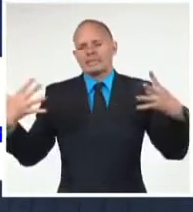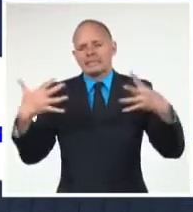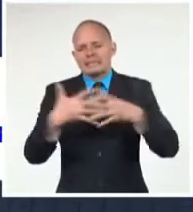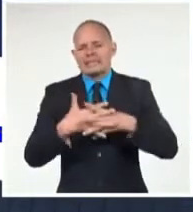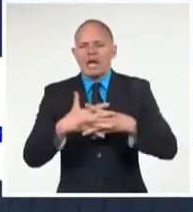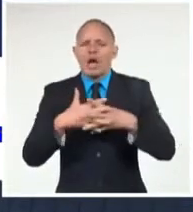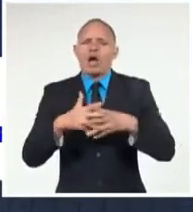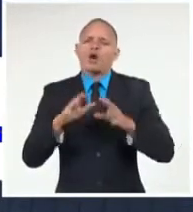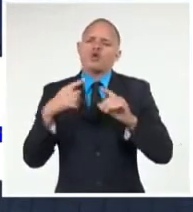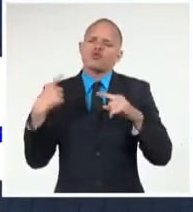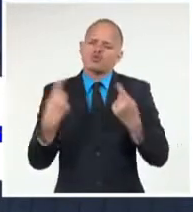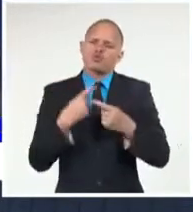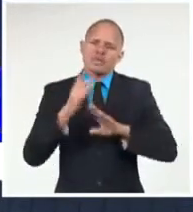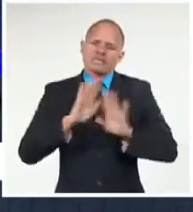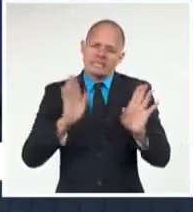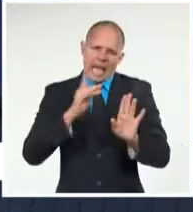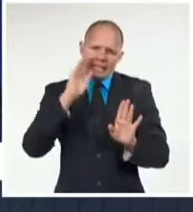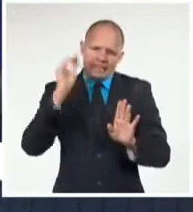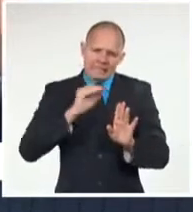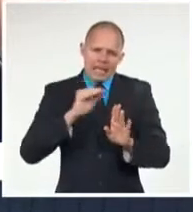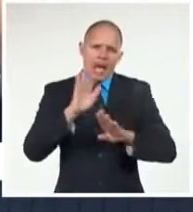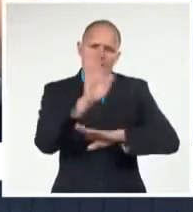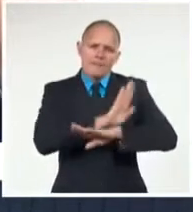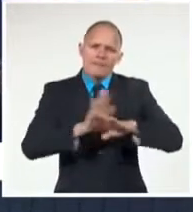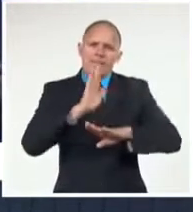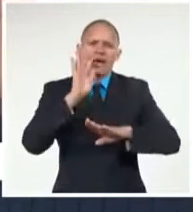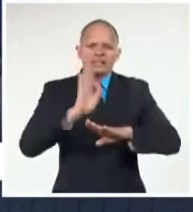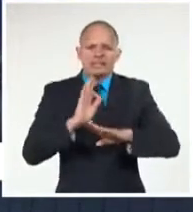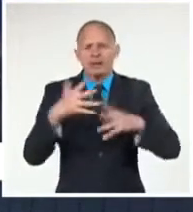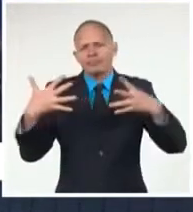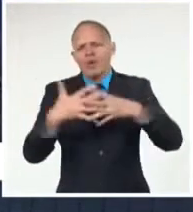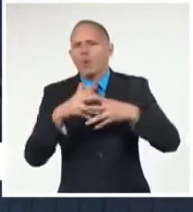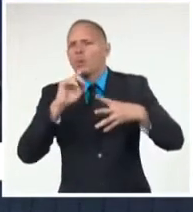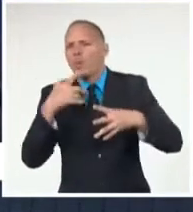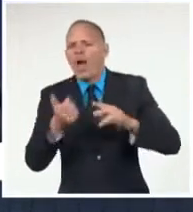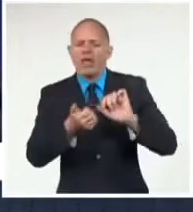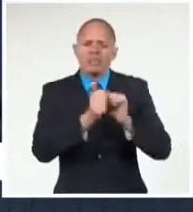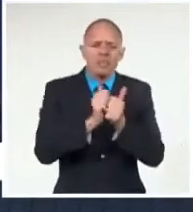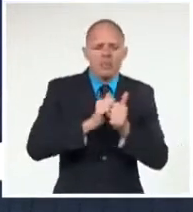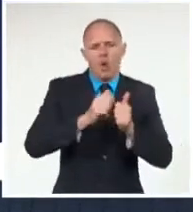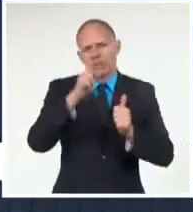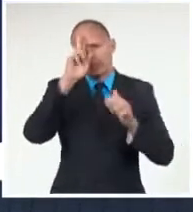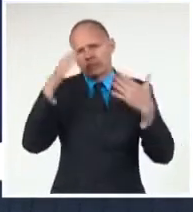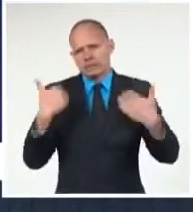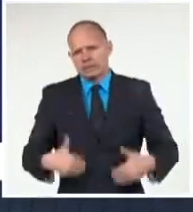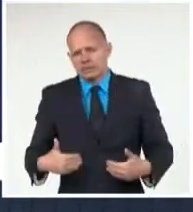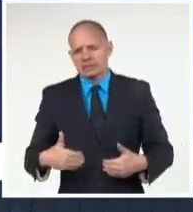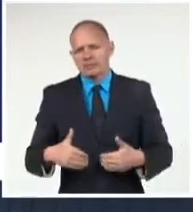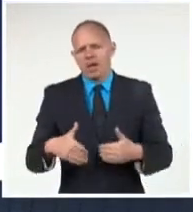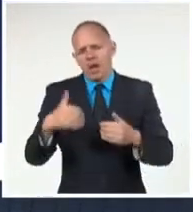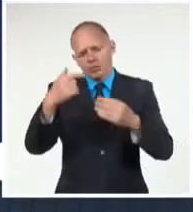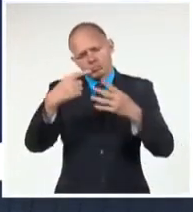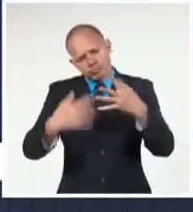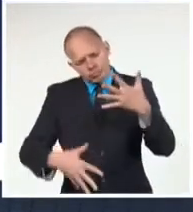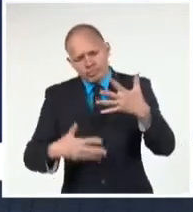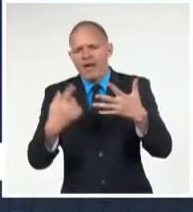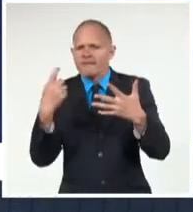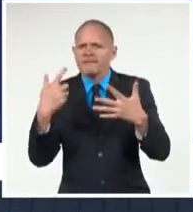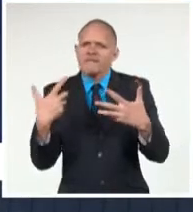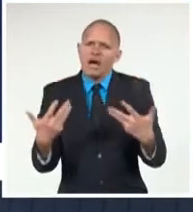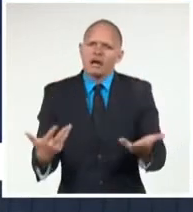área de la salud y al área del deporte, que es en la que más hemos avanzado, además del alto diálogo político que tenemos entre ambos países?